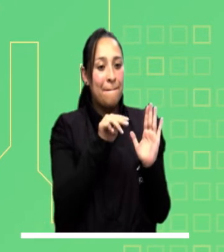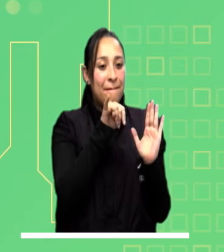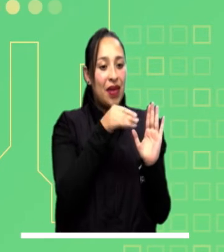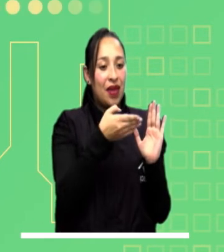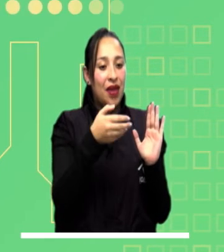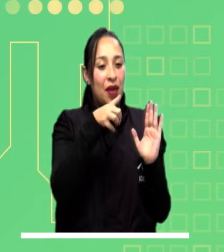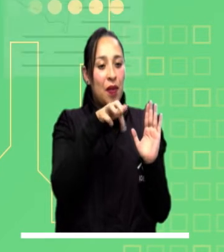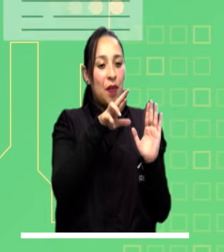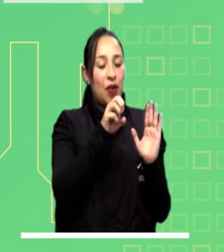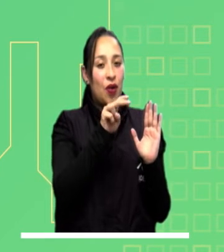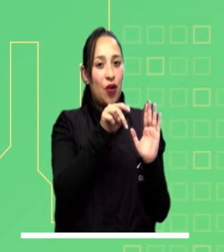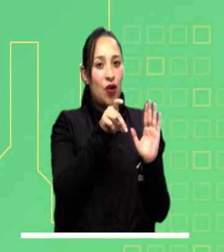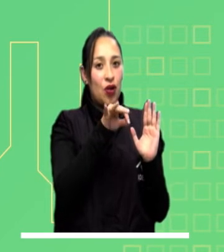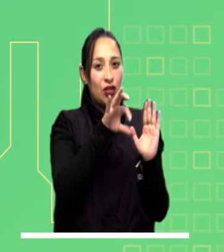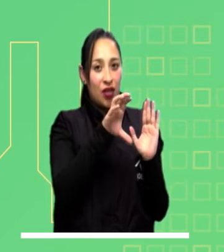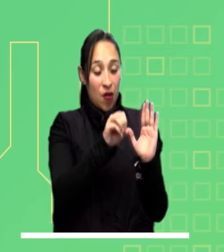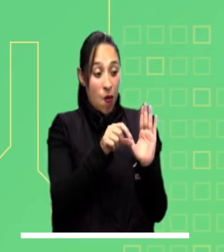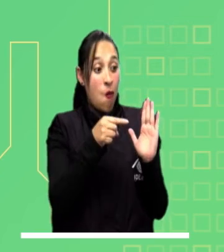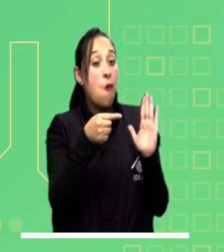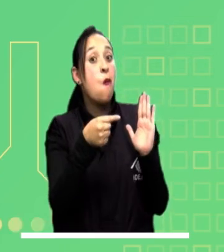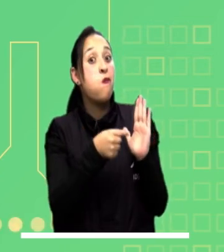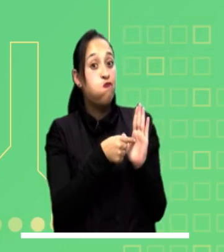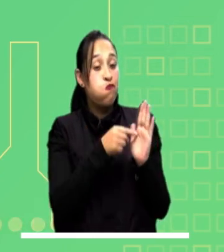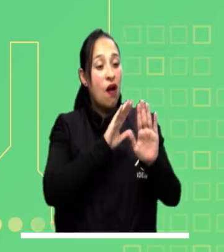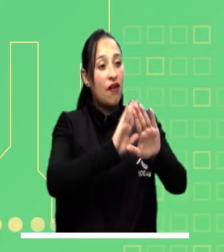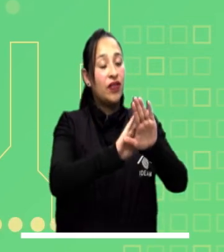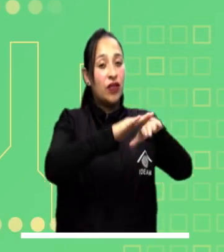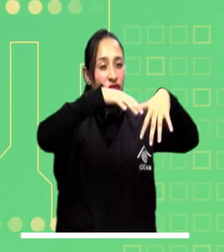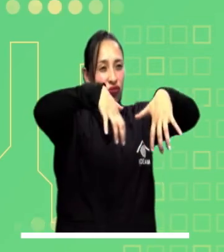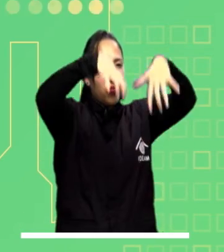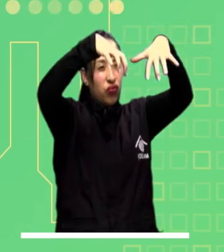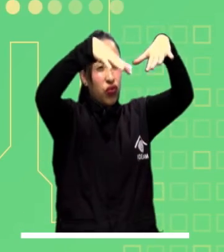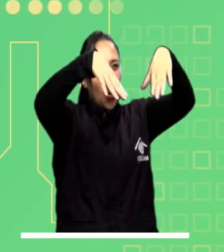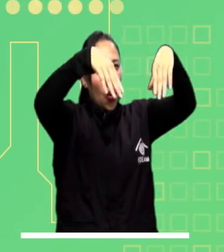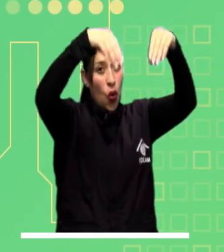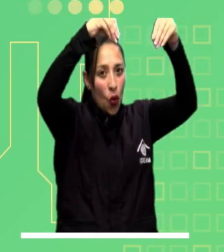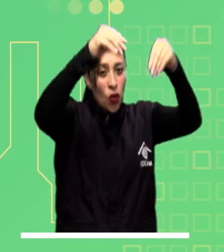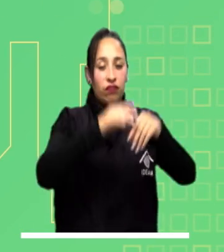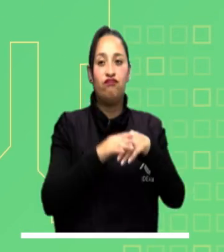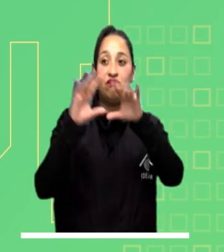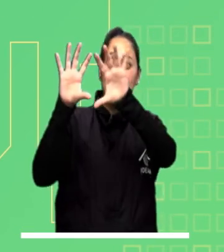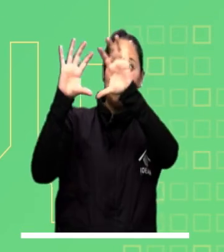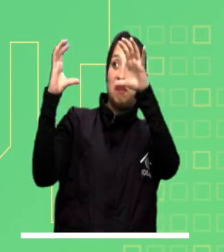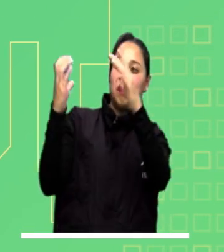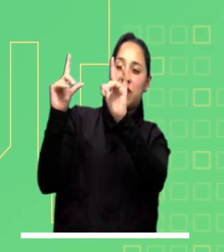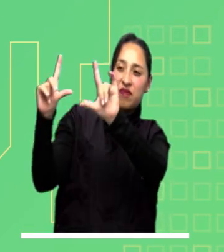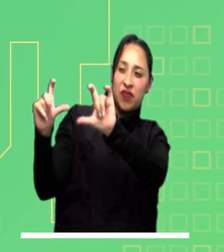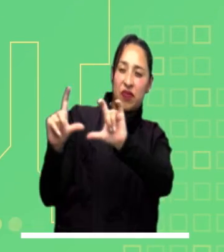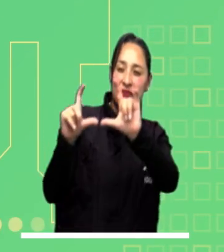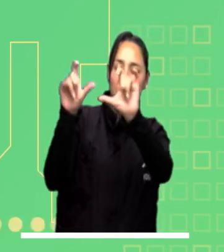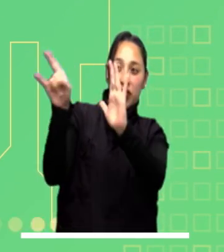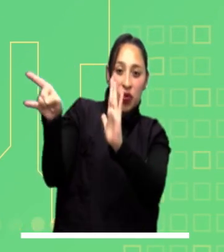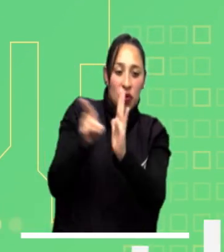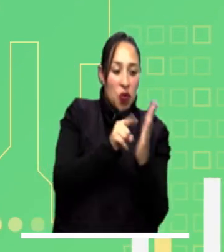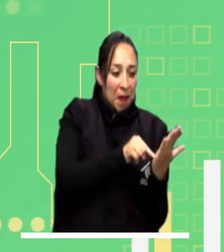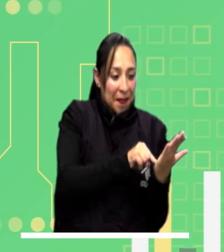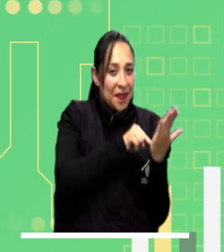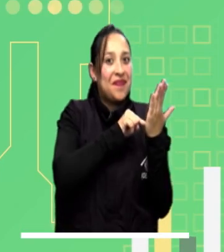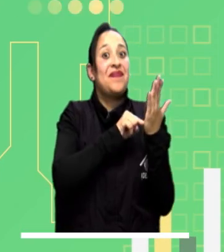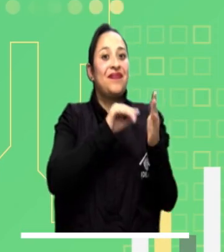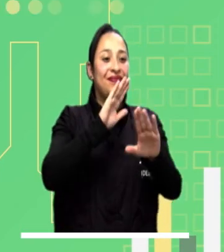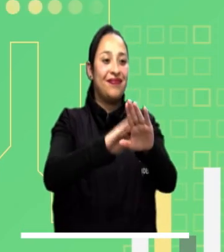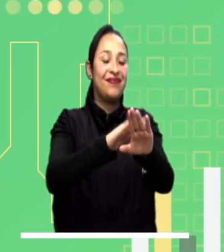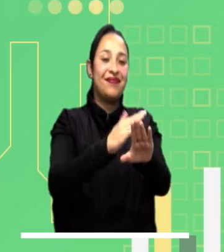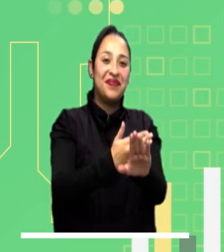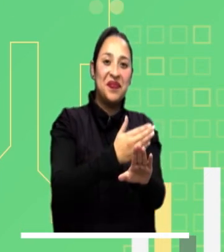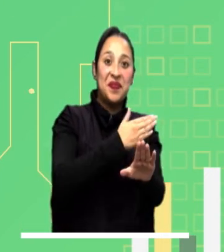Pronóstico. Consulte los pronósticos del estado del tiempo, las imágenes satelitales y conozca las principales alertas tempranas.